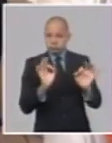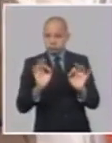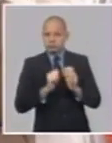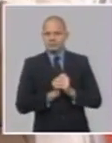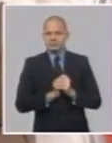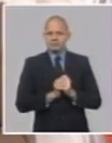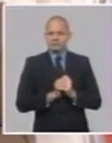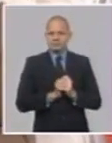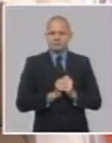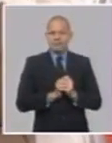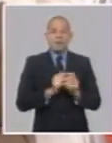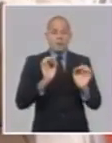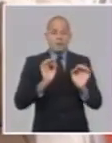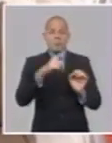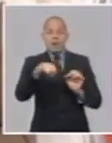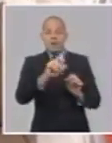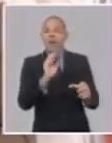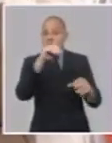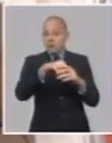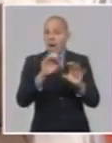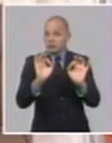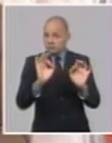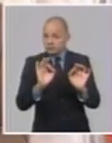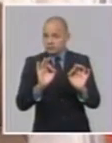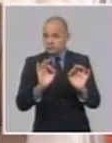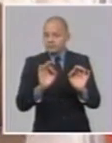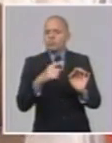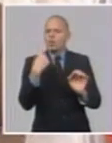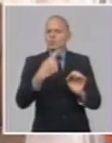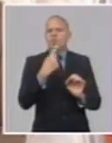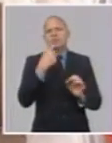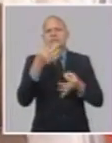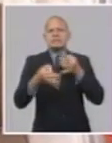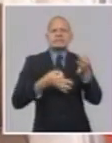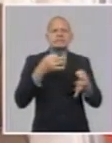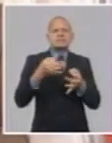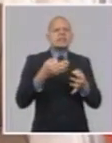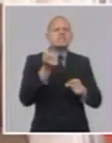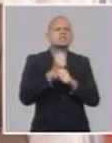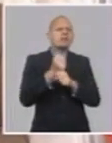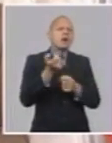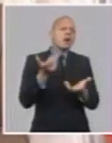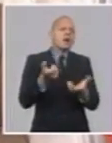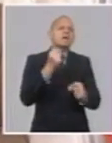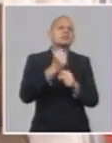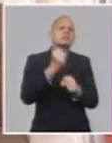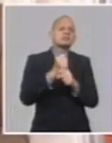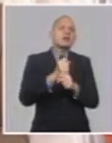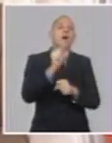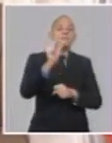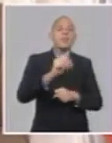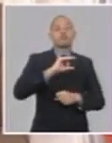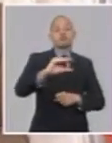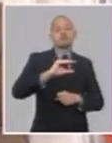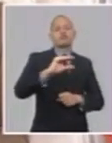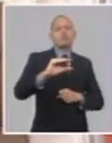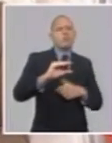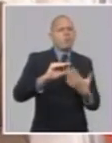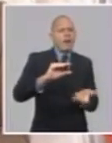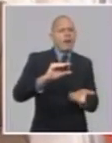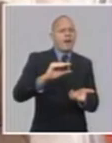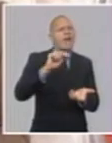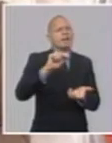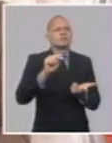laboran en este sector. Pues estamos hablando de un concepto, trabajadoras asalariados, que eso es un concepto.